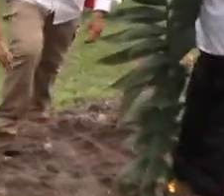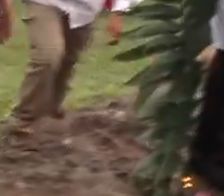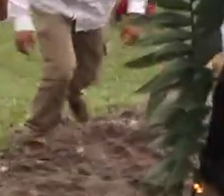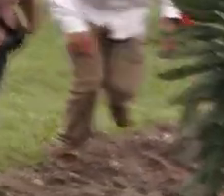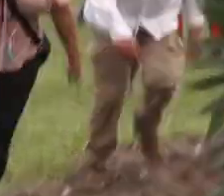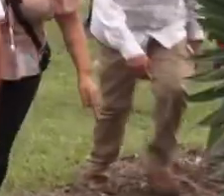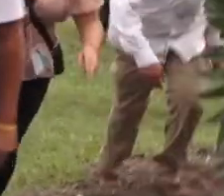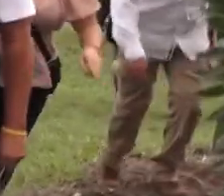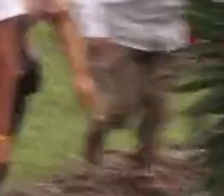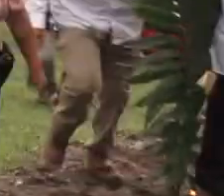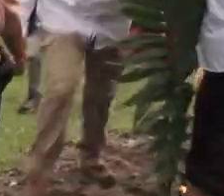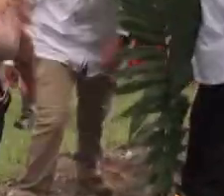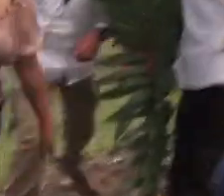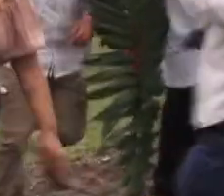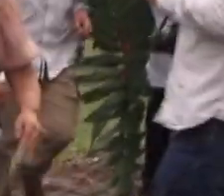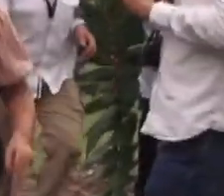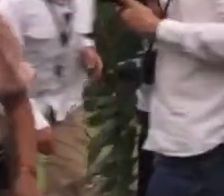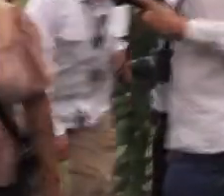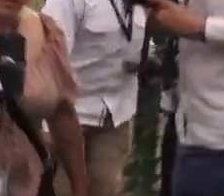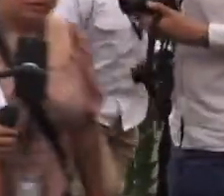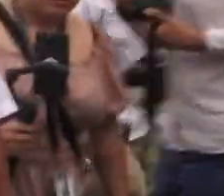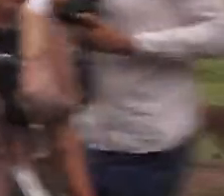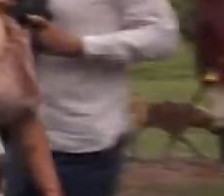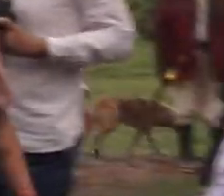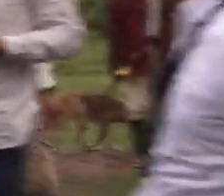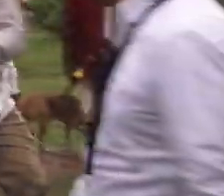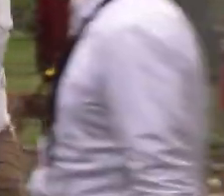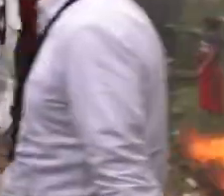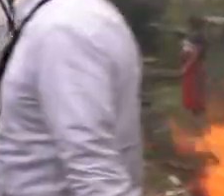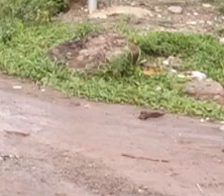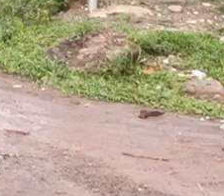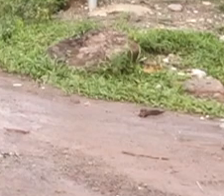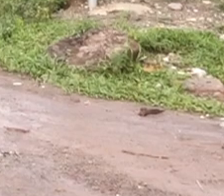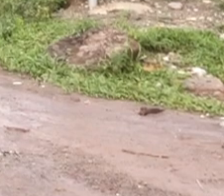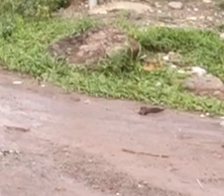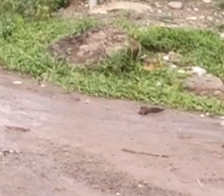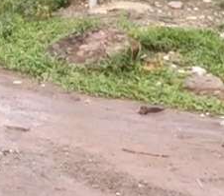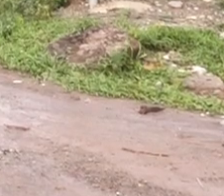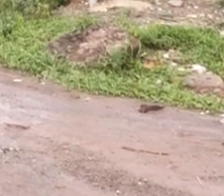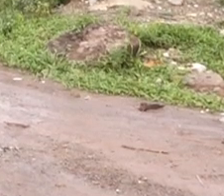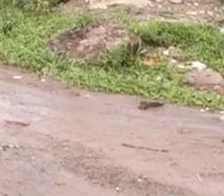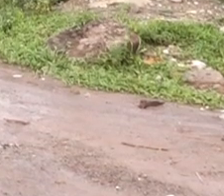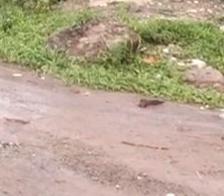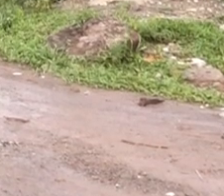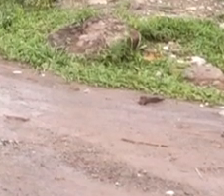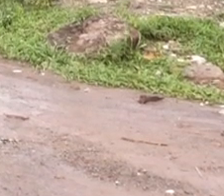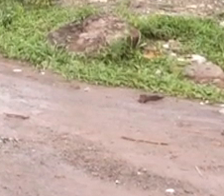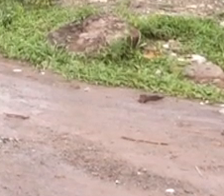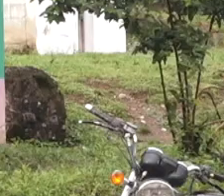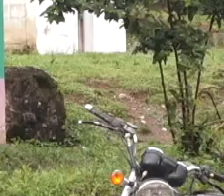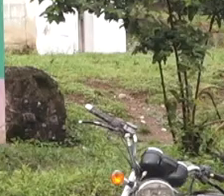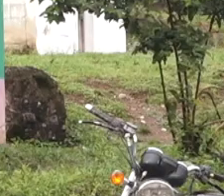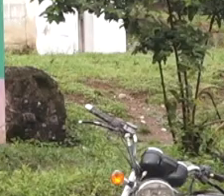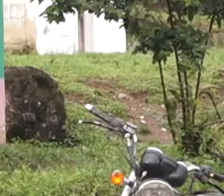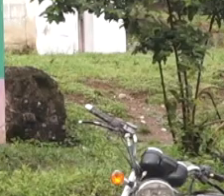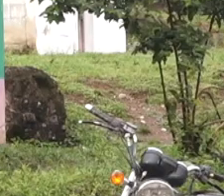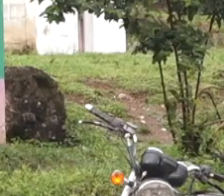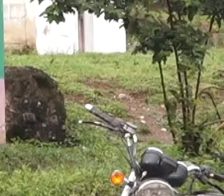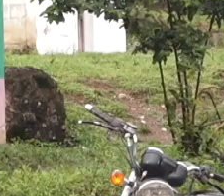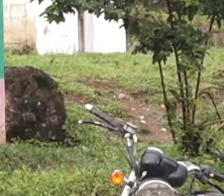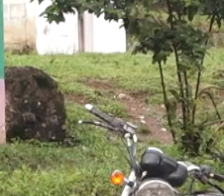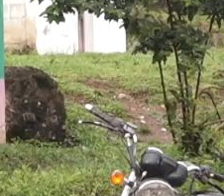El presidente Bernardo Arevalo visitó la zona reina, específicamente la comunidad Unión 31 de Mayo